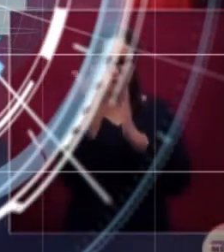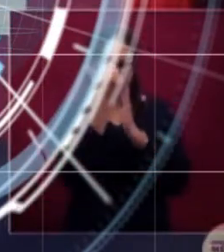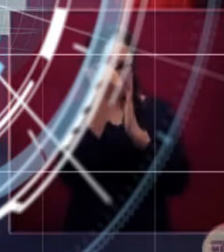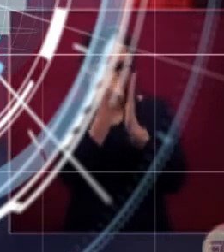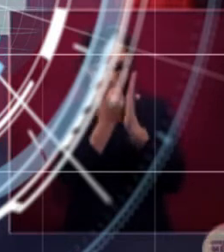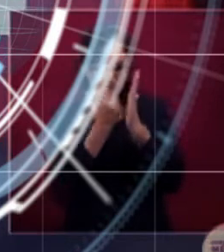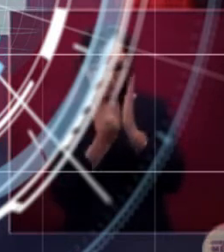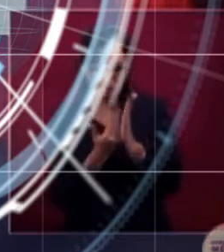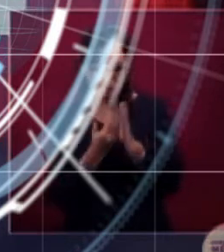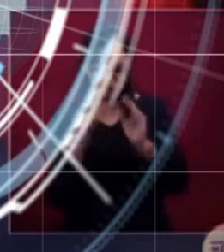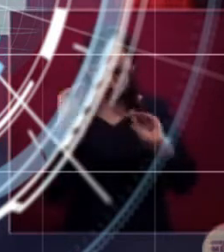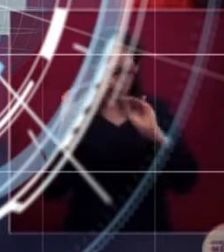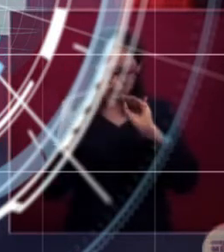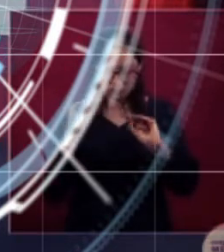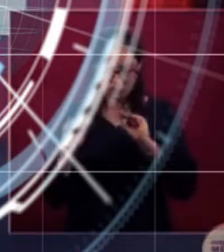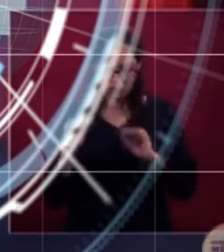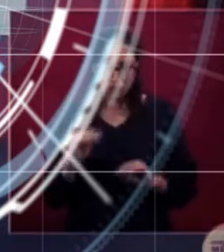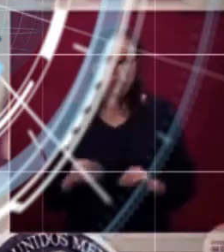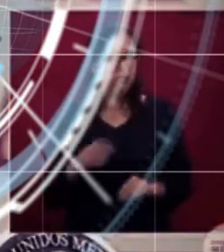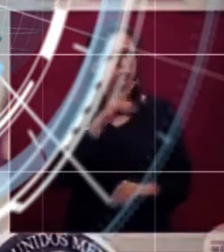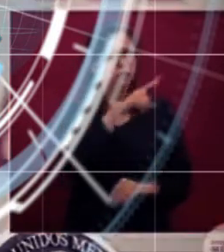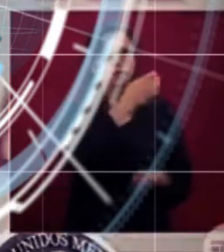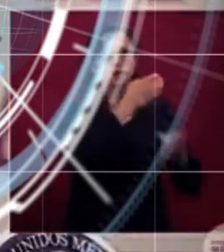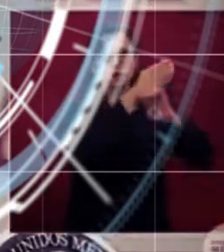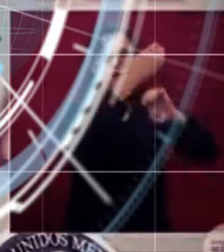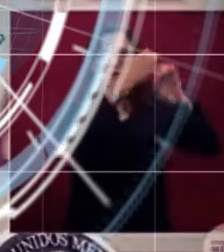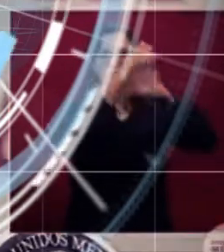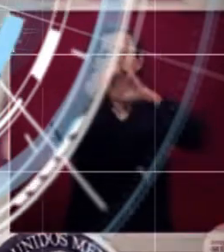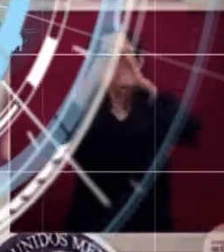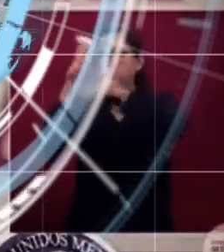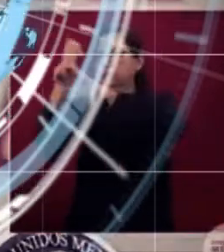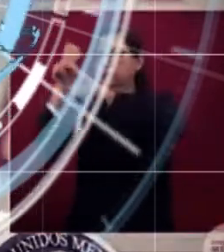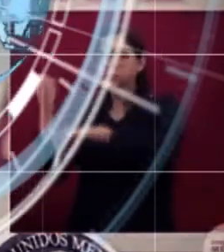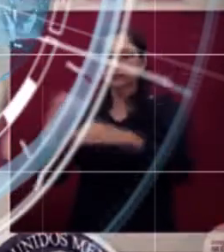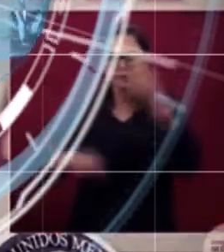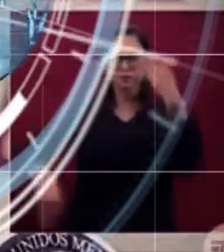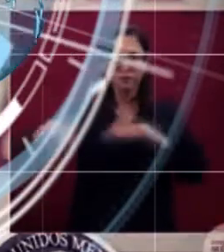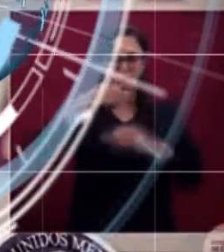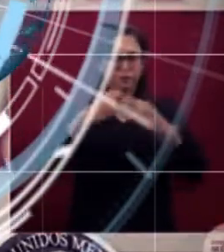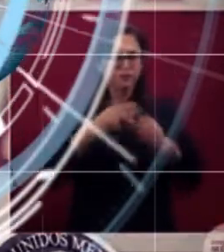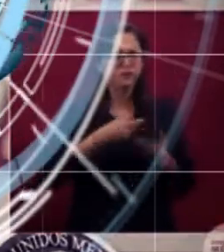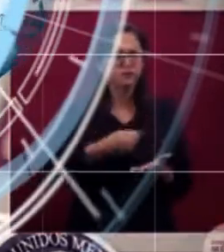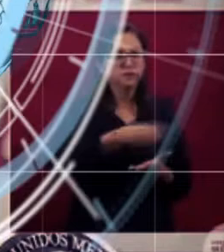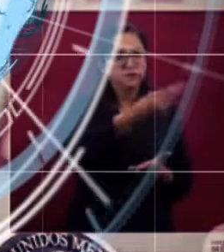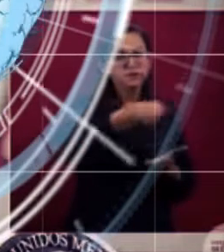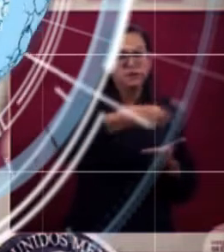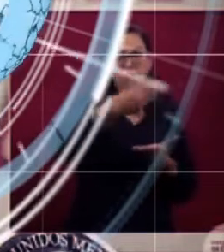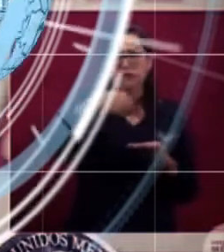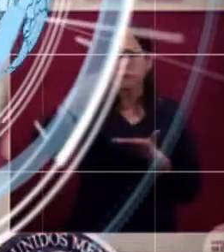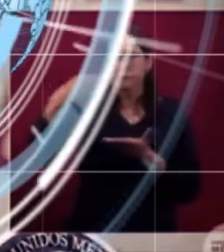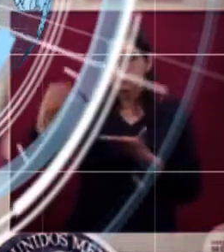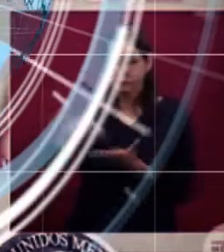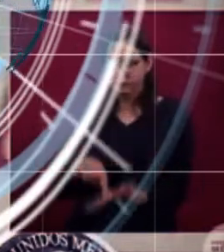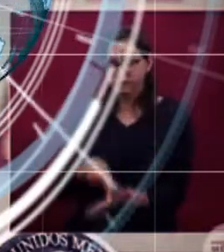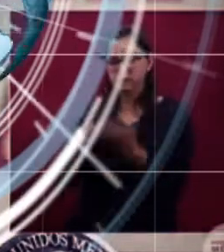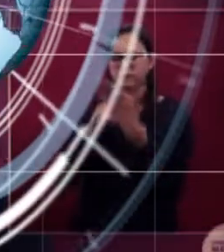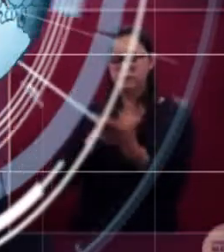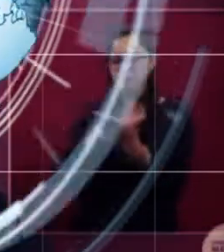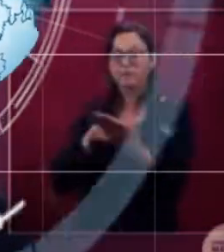gobiernos estatales, través de sus secretarías de salud estatales, utilicen eficientemente las